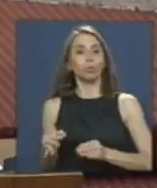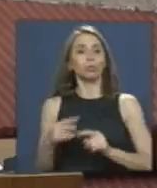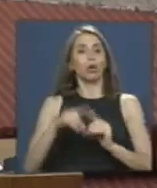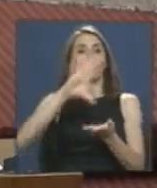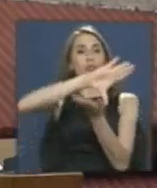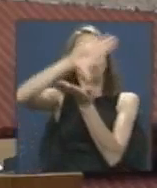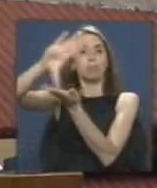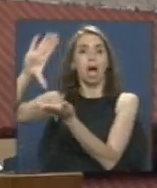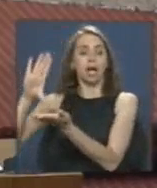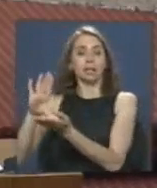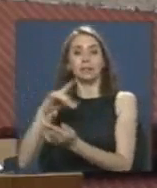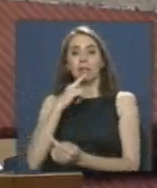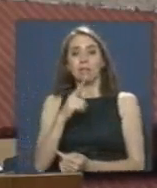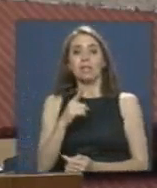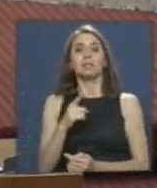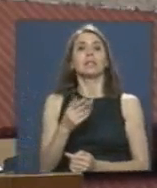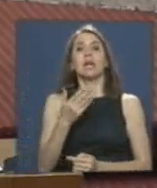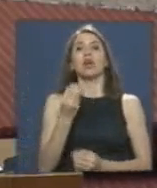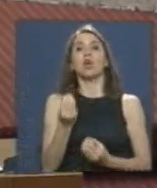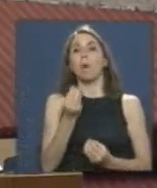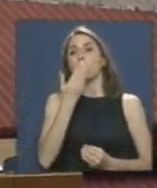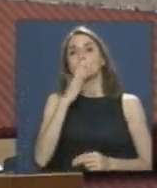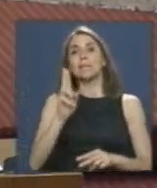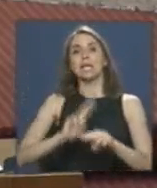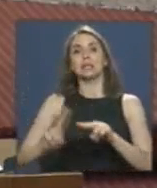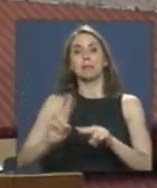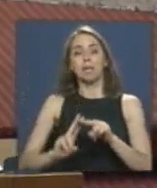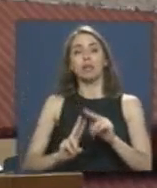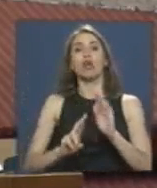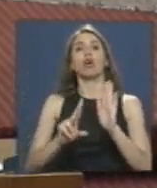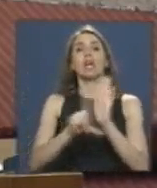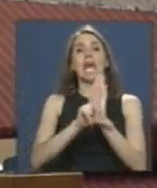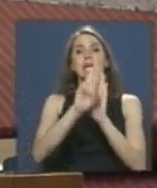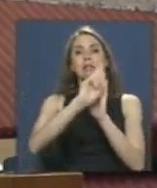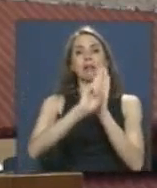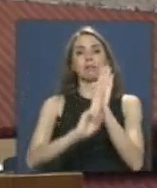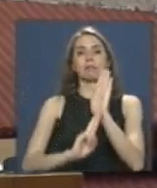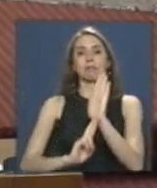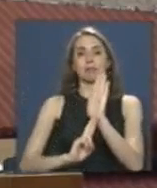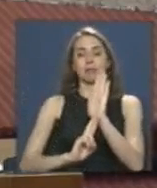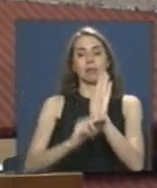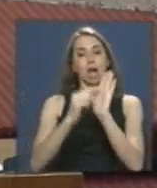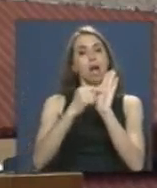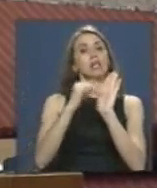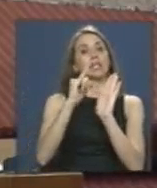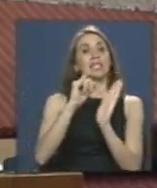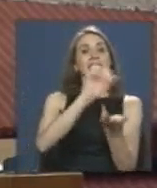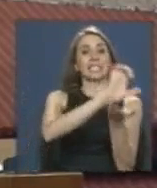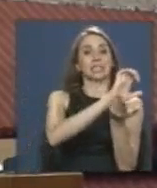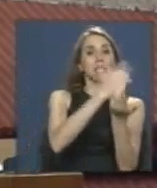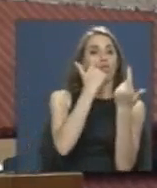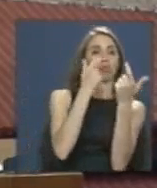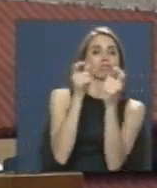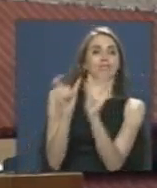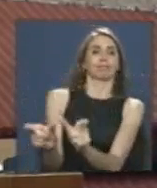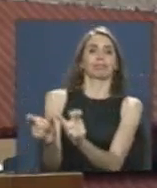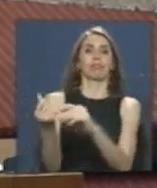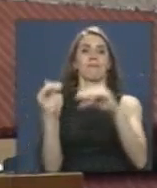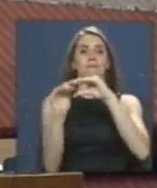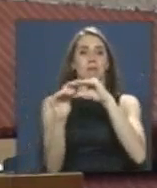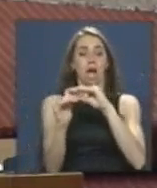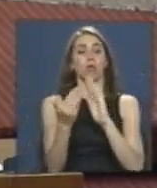resto del mundo la mejor práctica en materia de regulación y supervisión, por lo que creo que es un proyecto valioso.